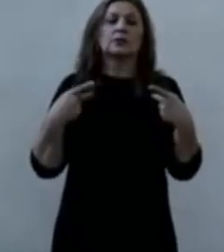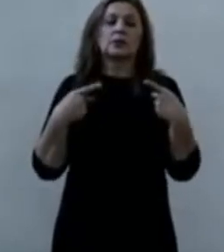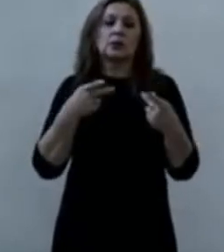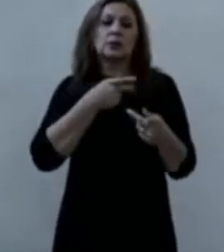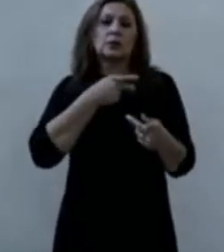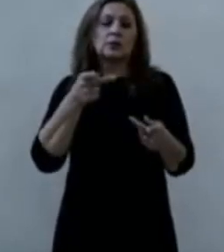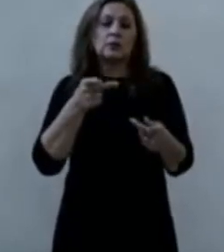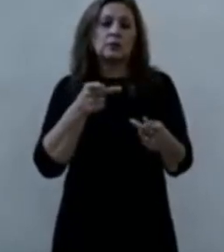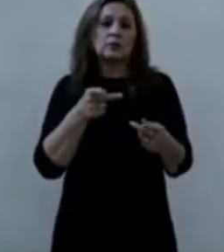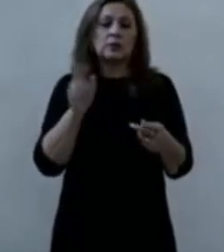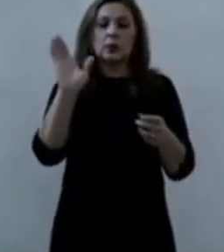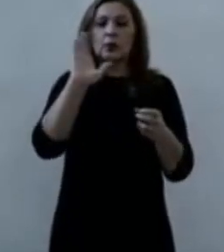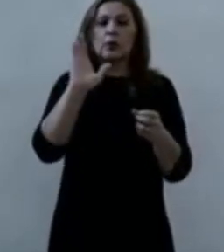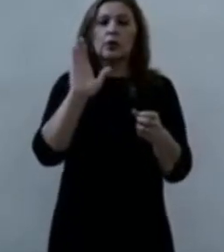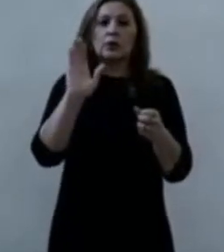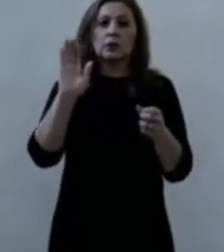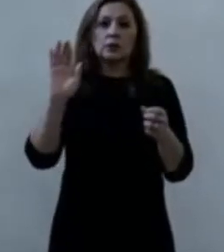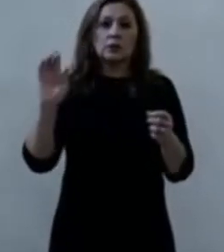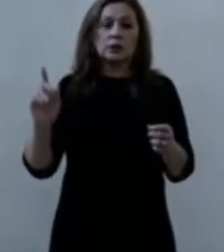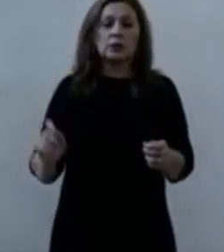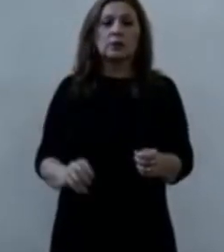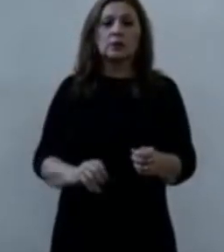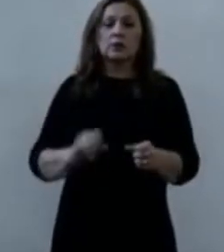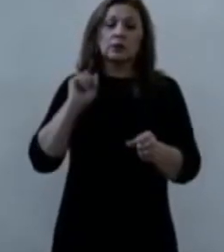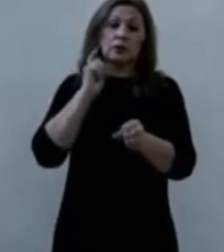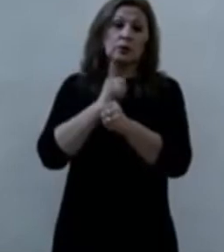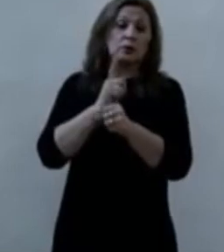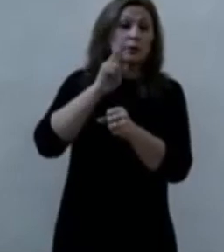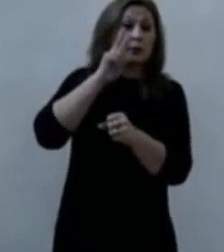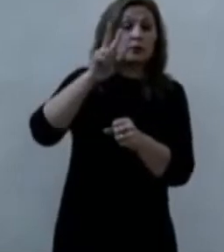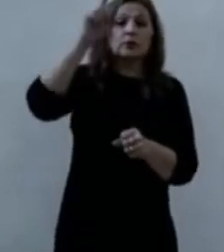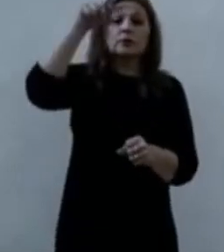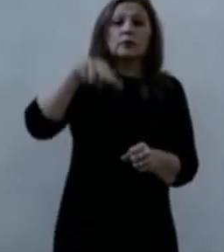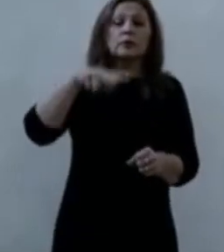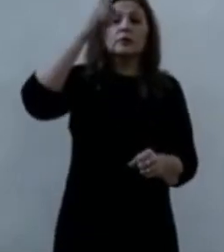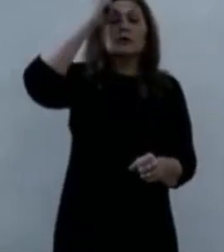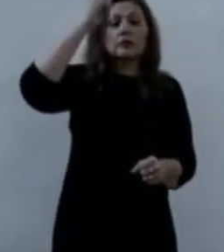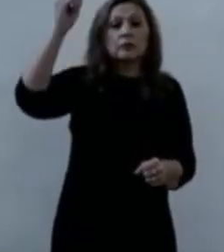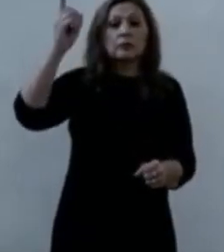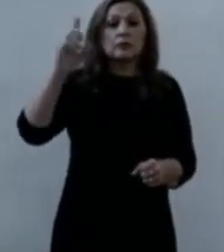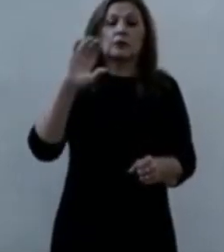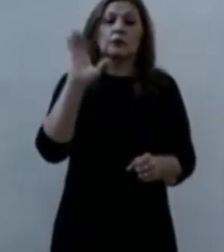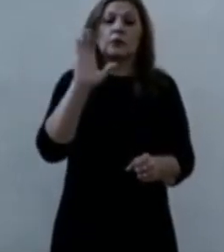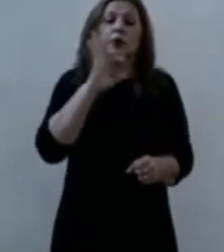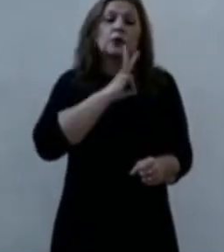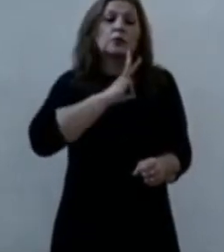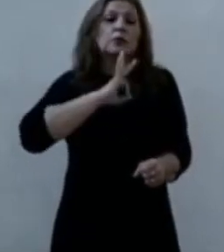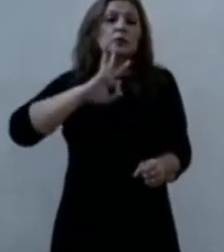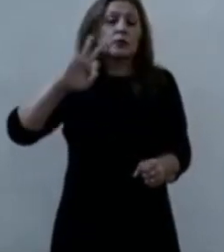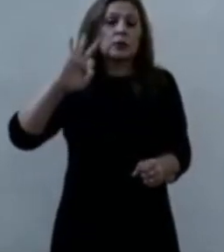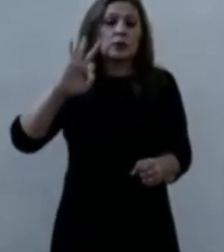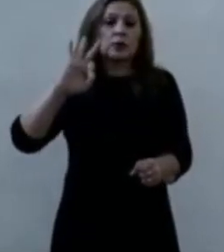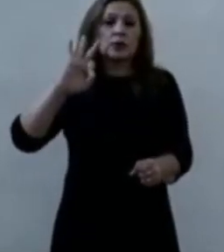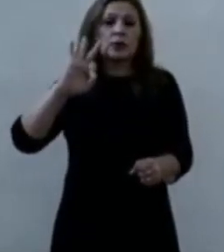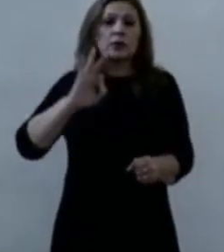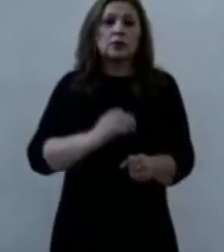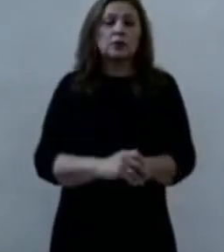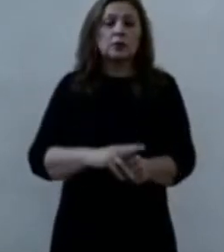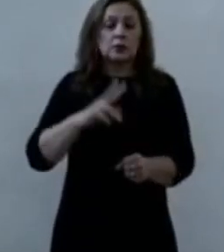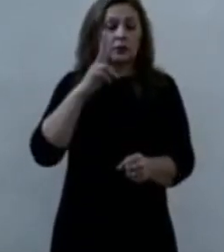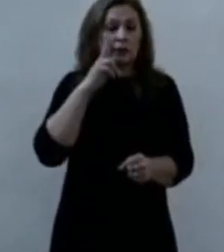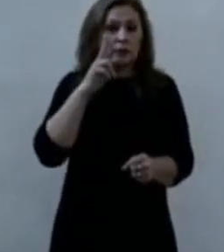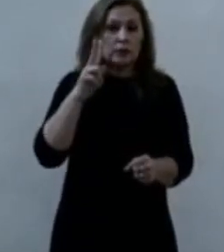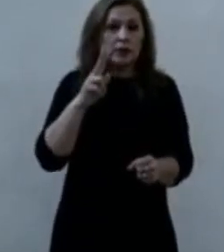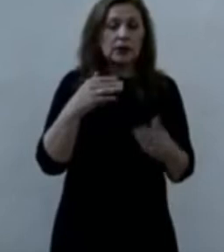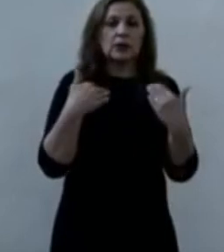encontramos ante la verdad de Dios, cuando podemos pasar por alto